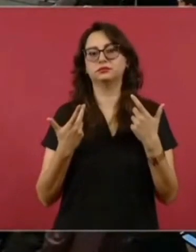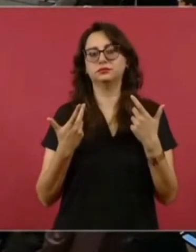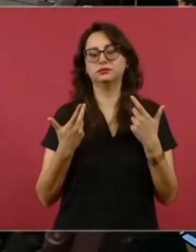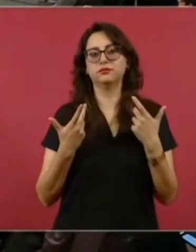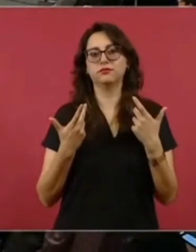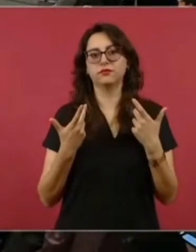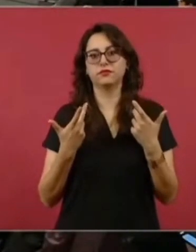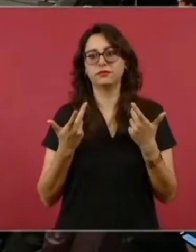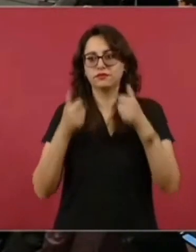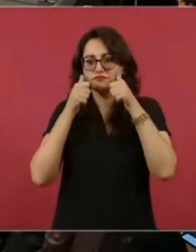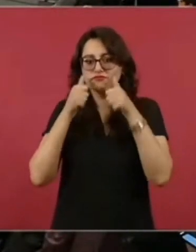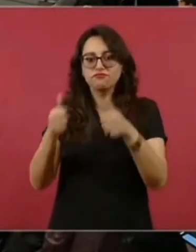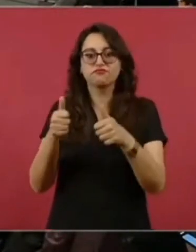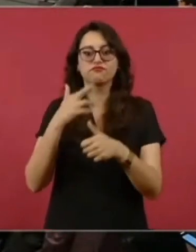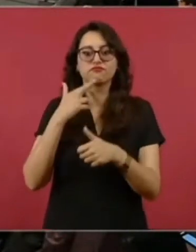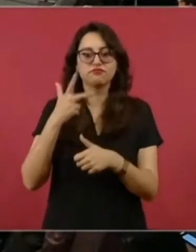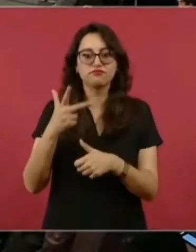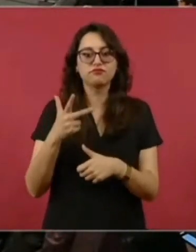iban a ser atendidos.